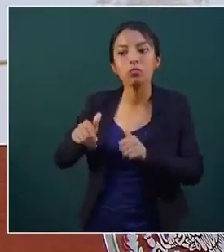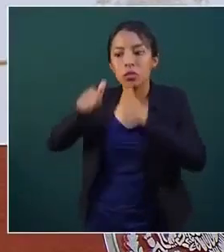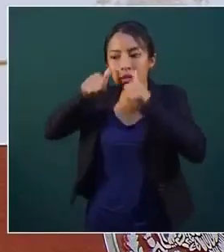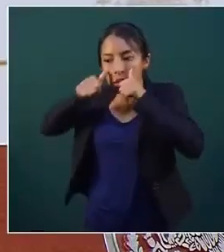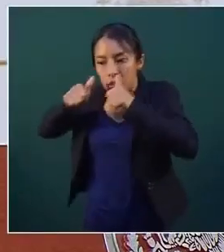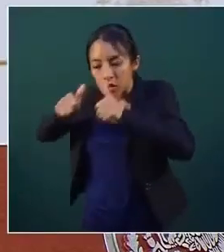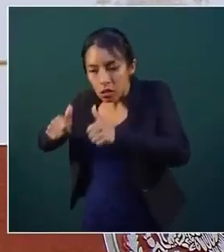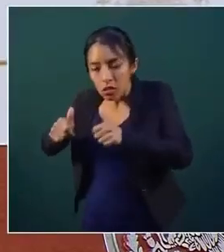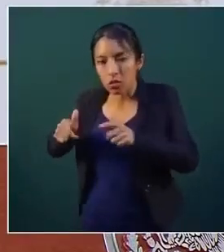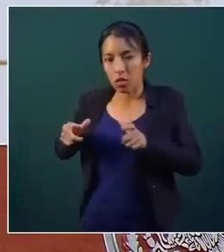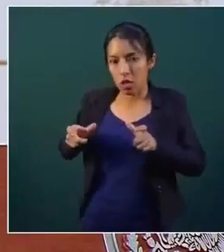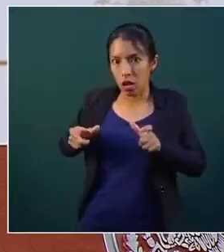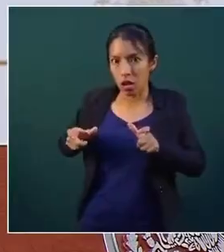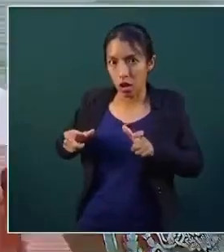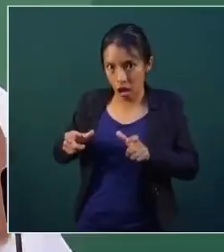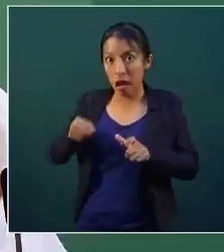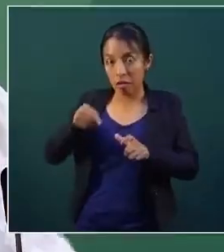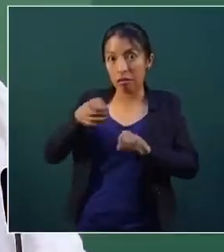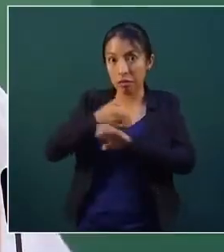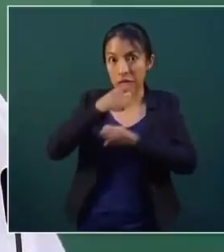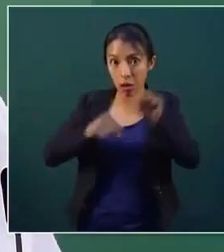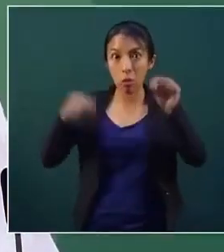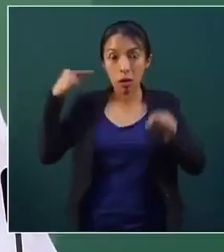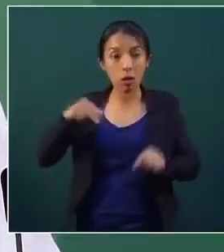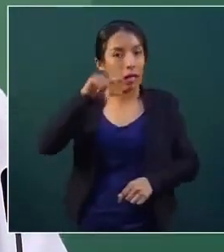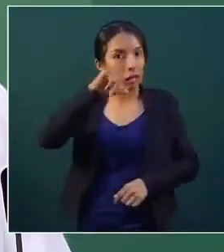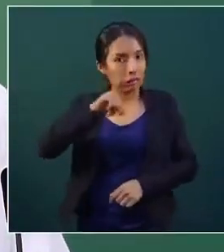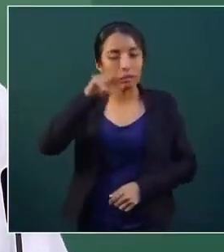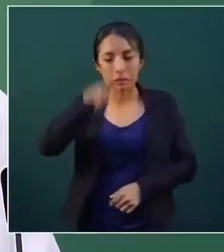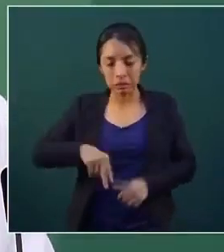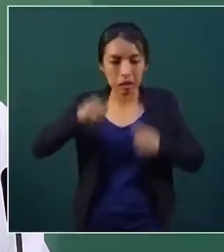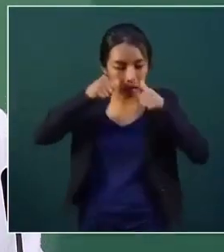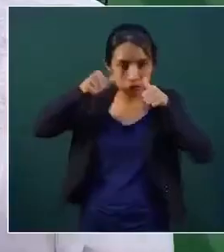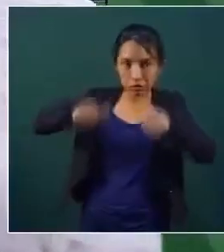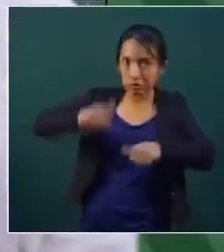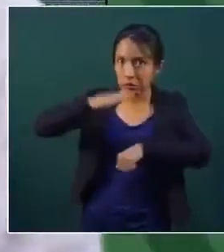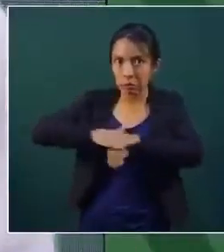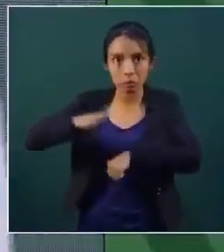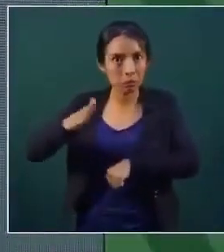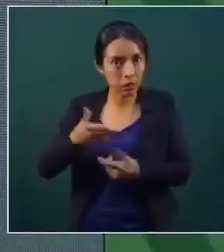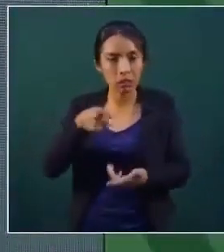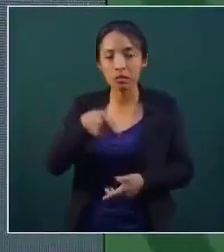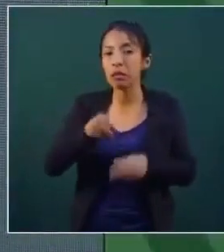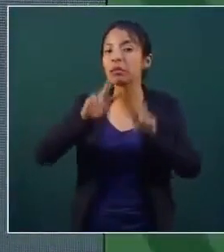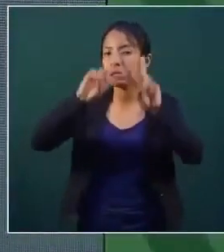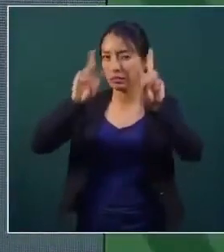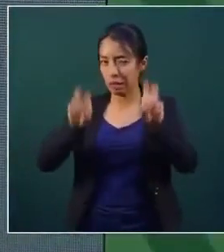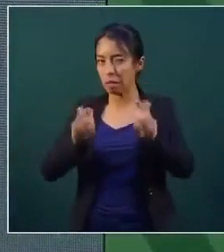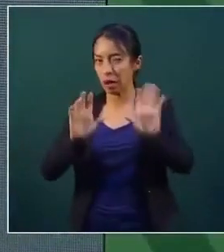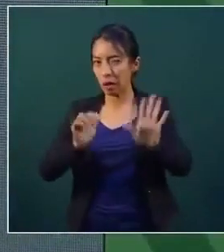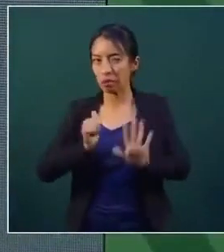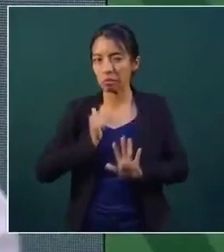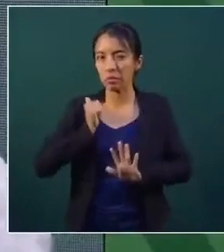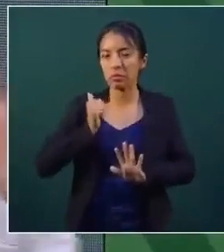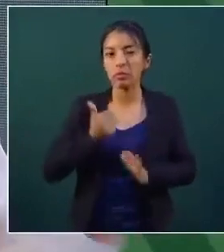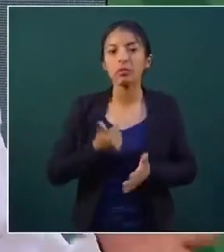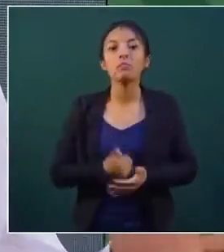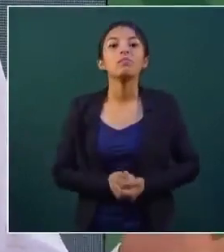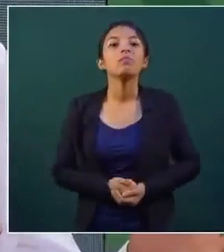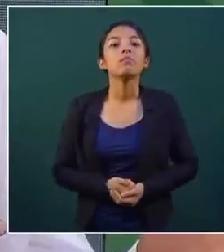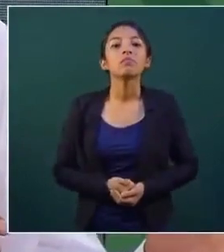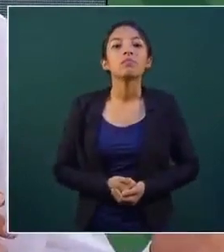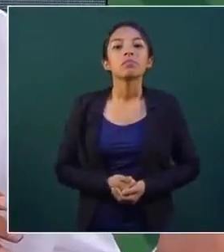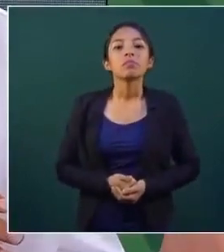a Veracruz. Aquí ayudó mucho también, tratando el tema, el que se haya